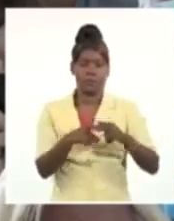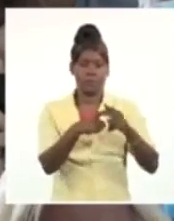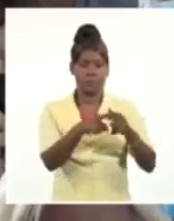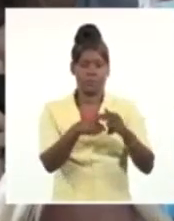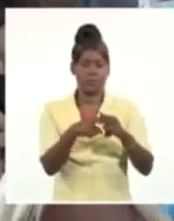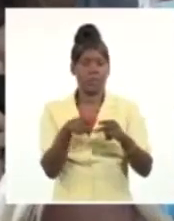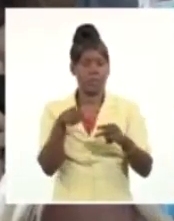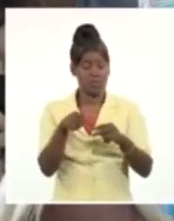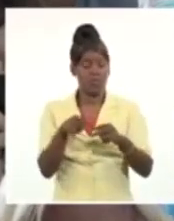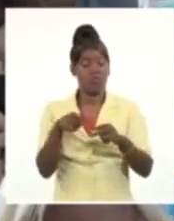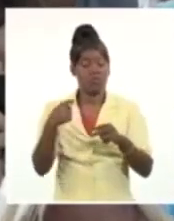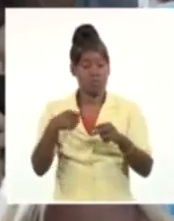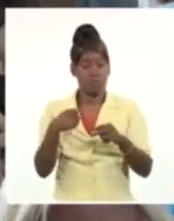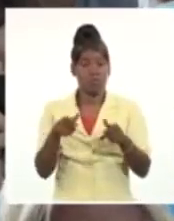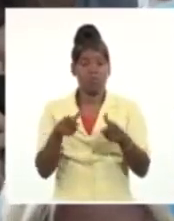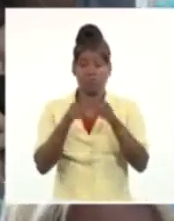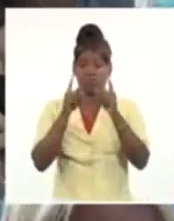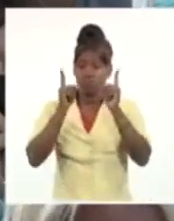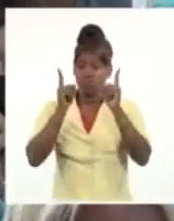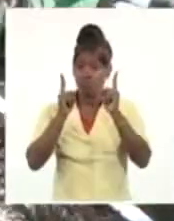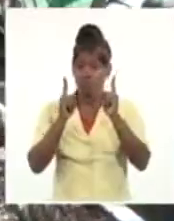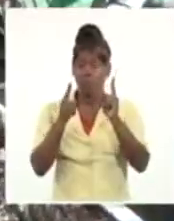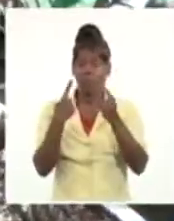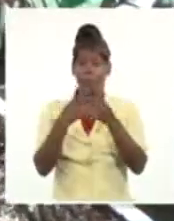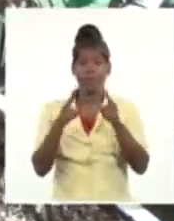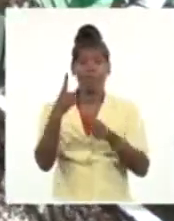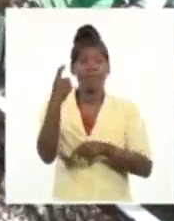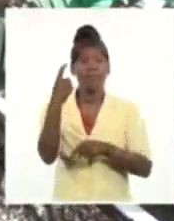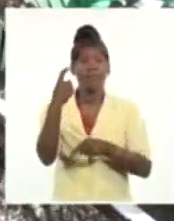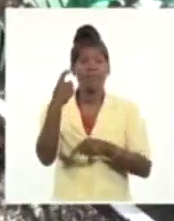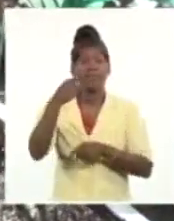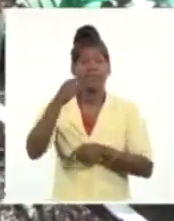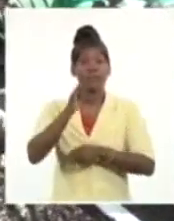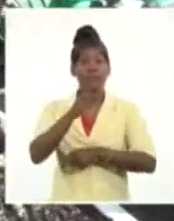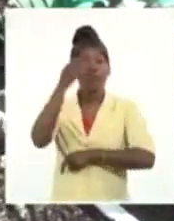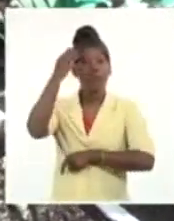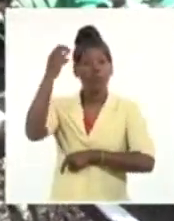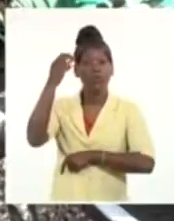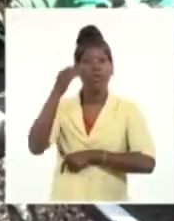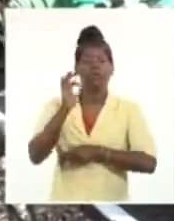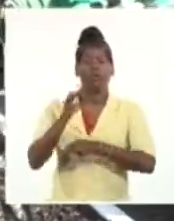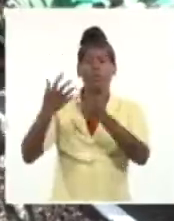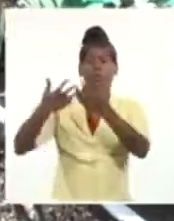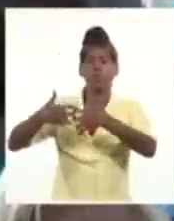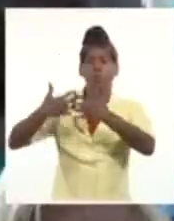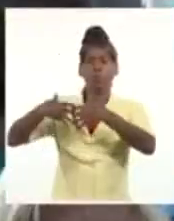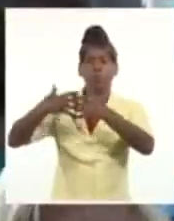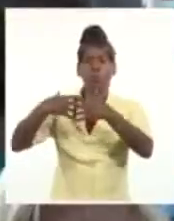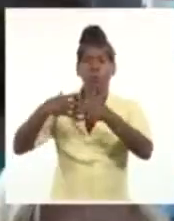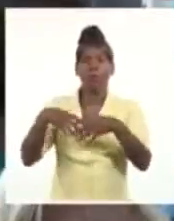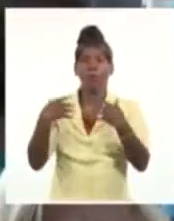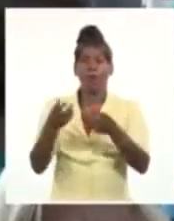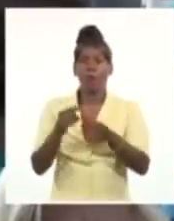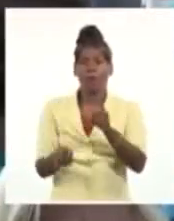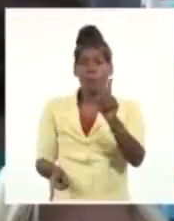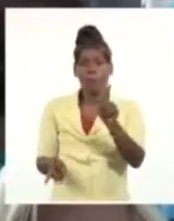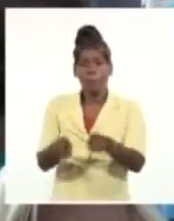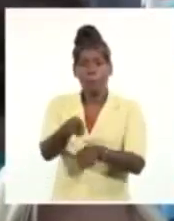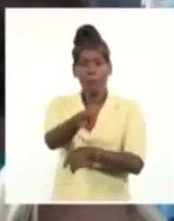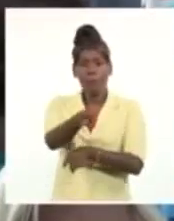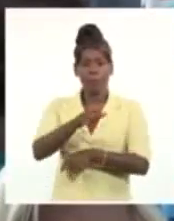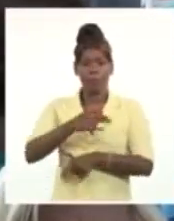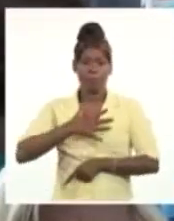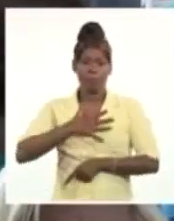Para eso se necesita mayor producción de bienes y servicios, inversión, etc. Para que cuando esa estrategia, que repito, está bien